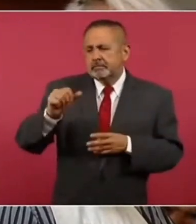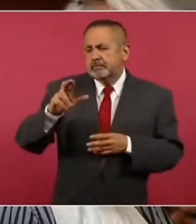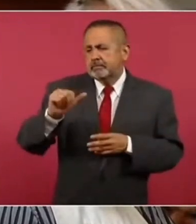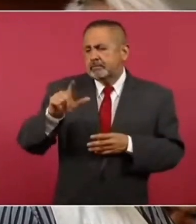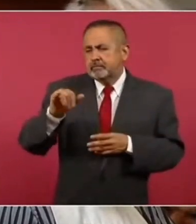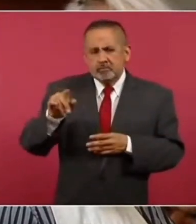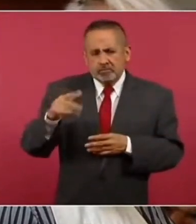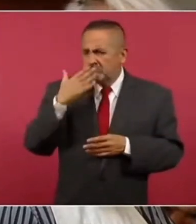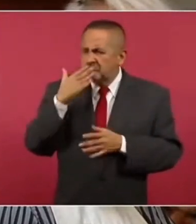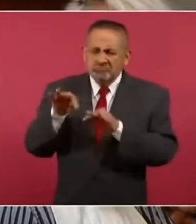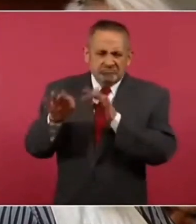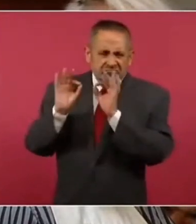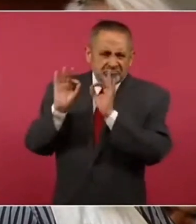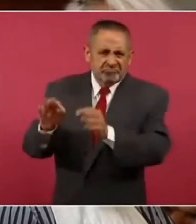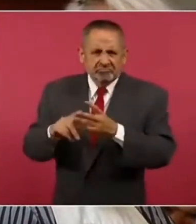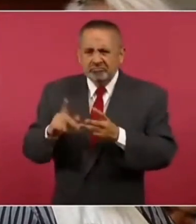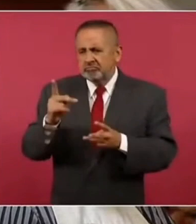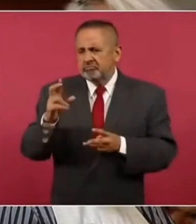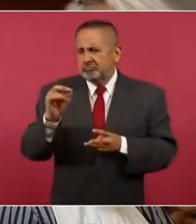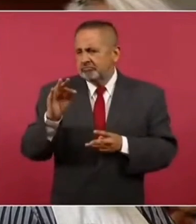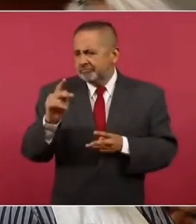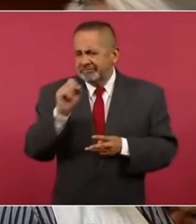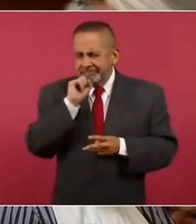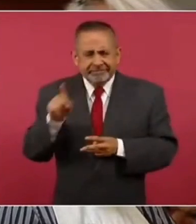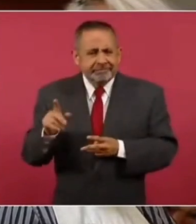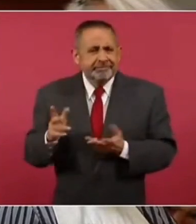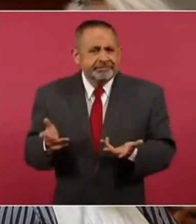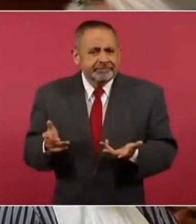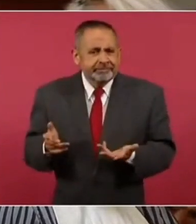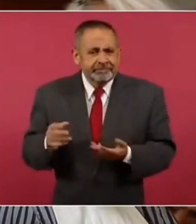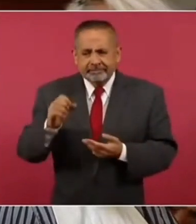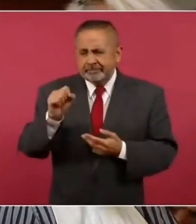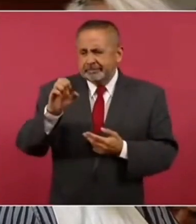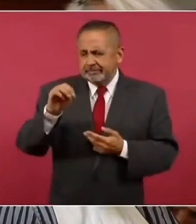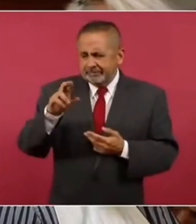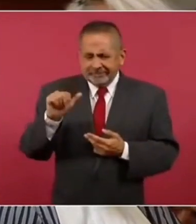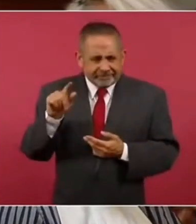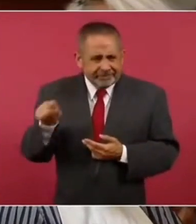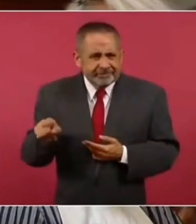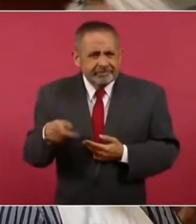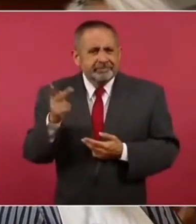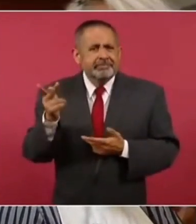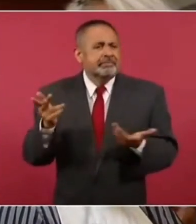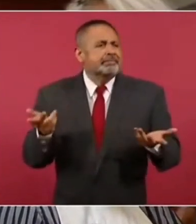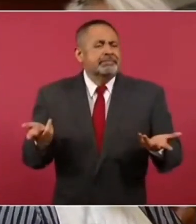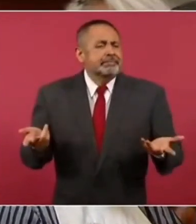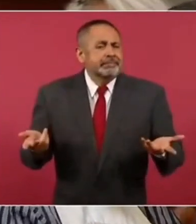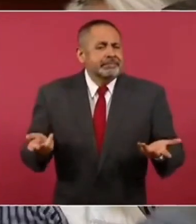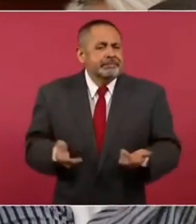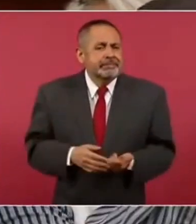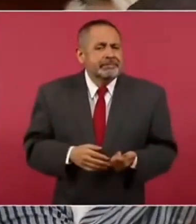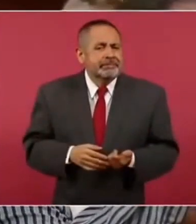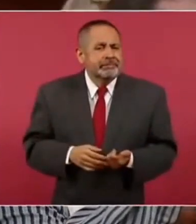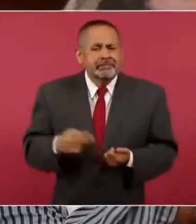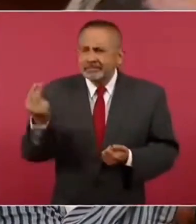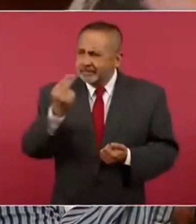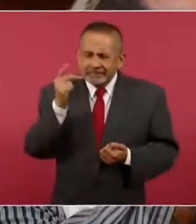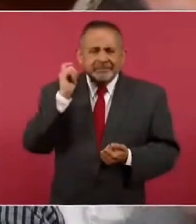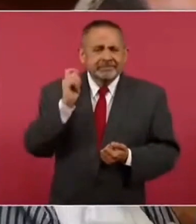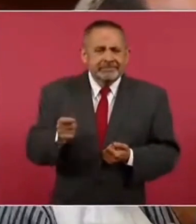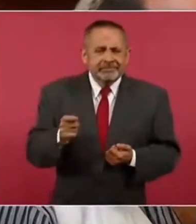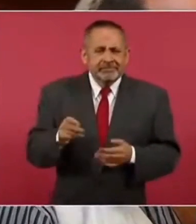Alvarez es magnífico, la Profepa también, la Semarnat. pero se requiere